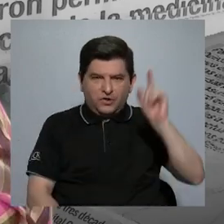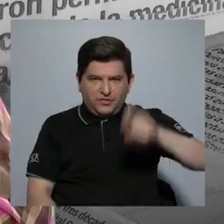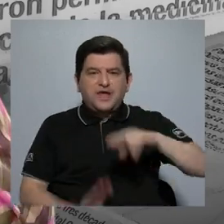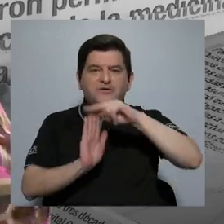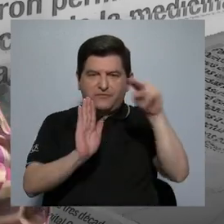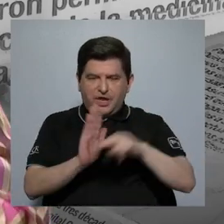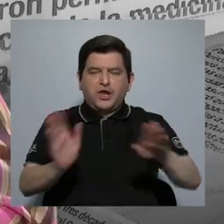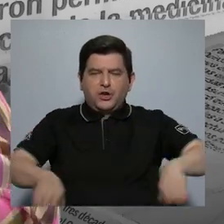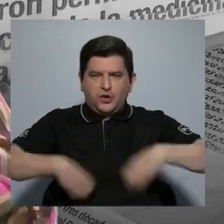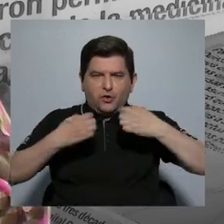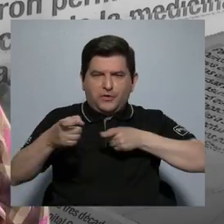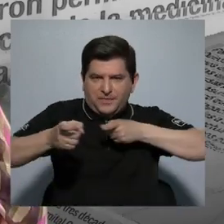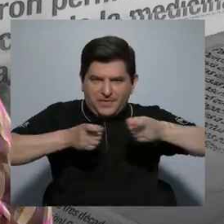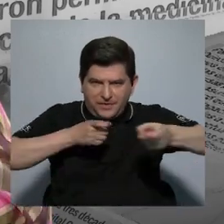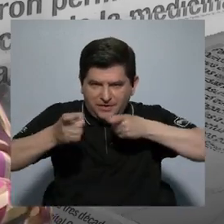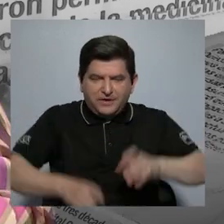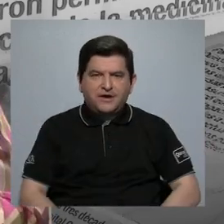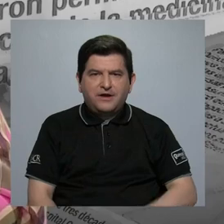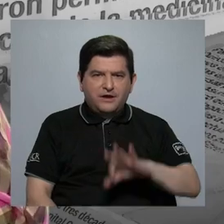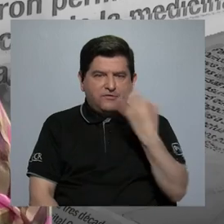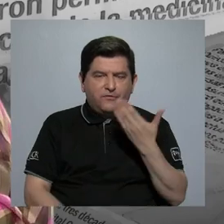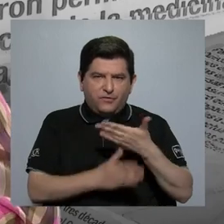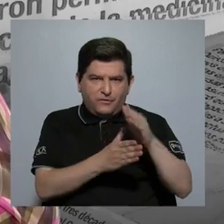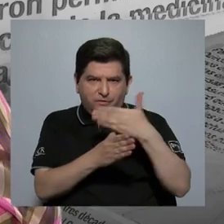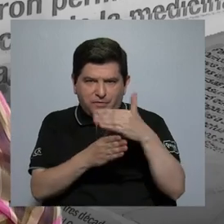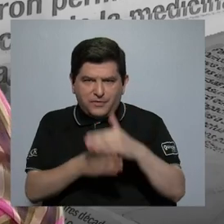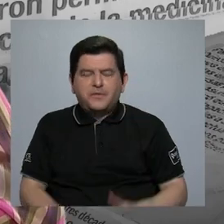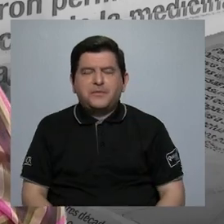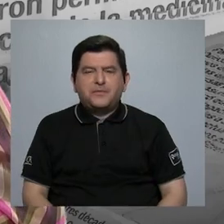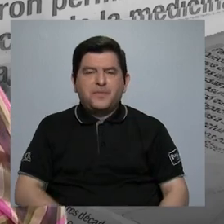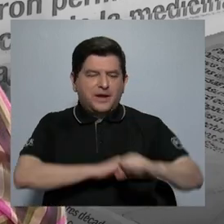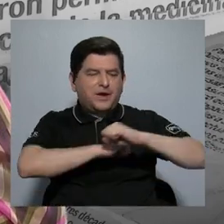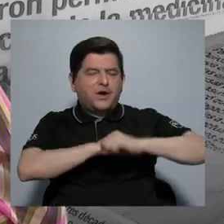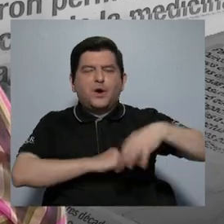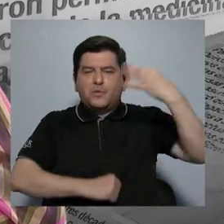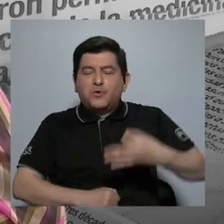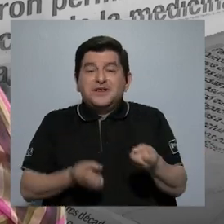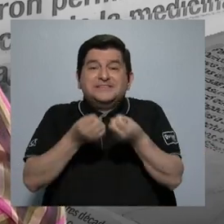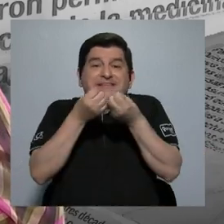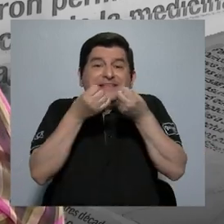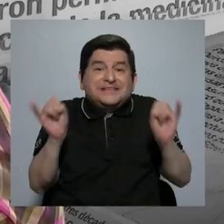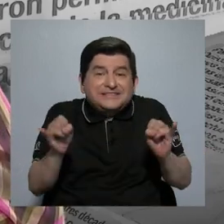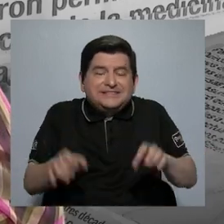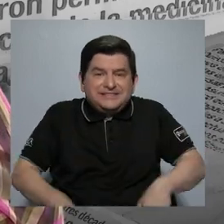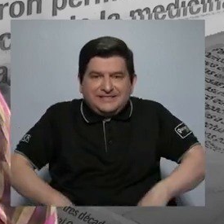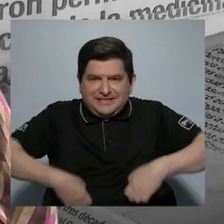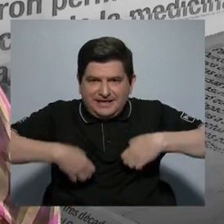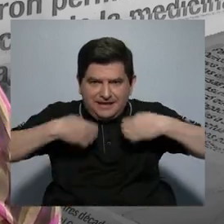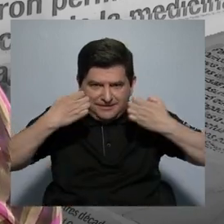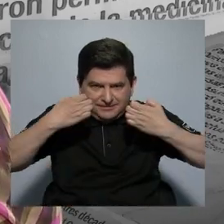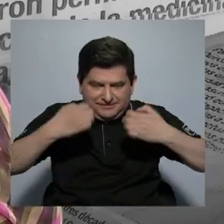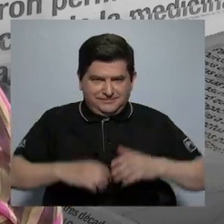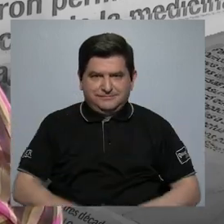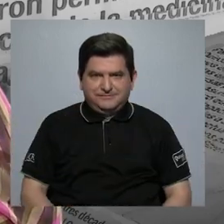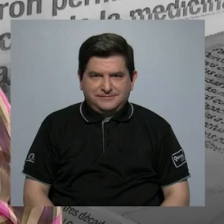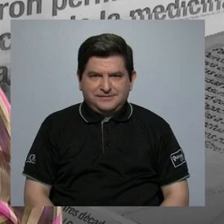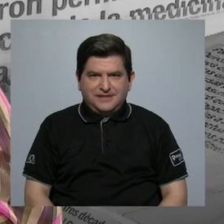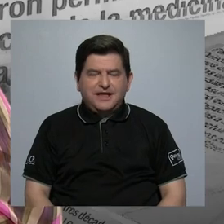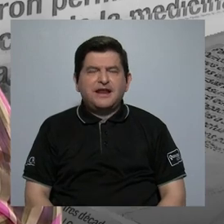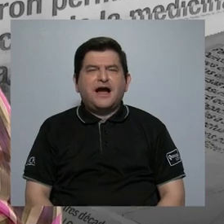debe haber una normativa que regule la forma en que se asigna la publicidad oficial, sin que medie la